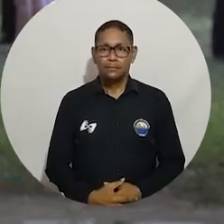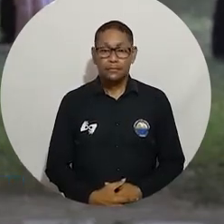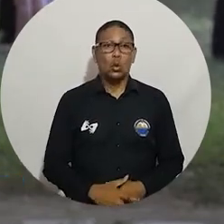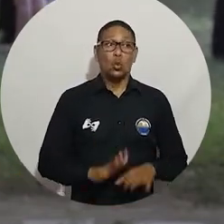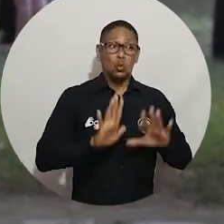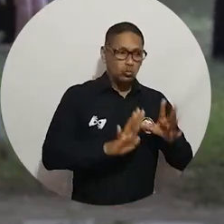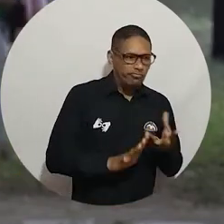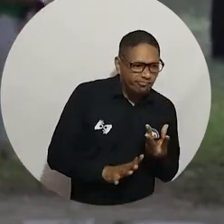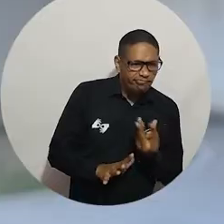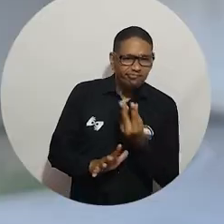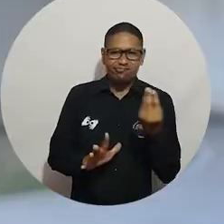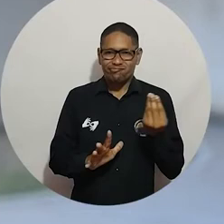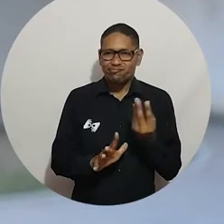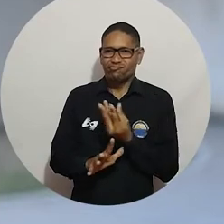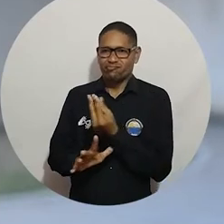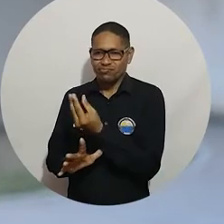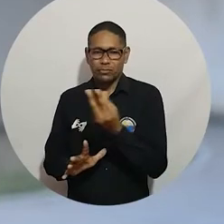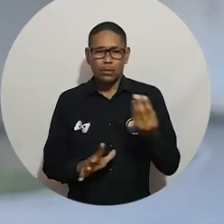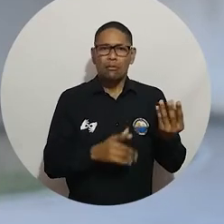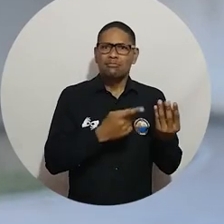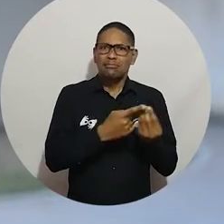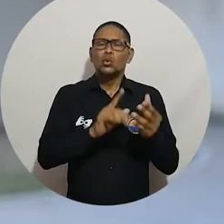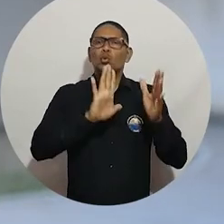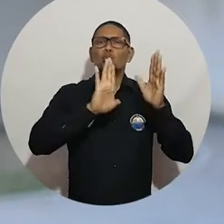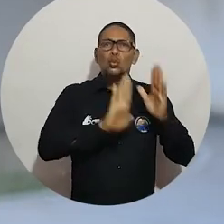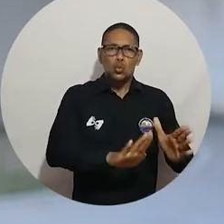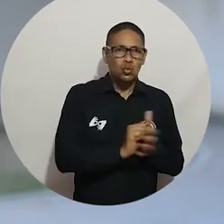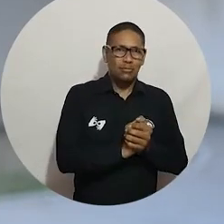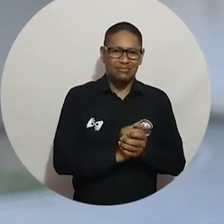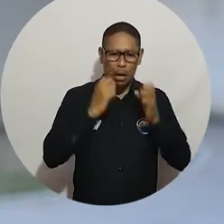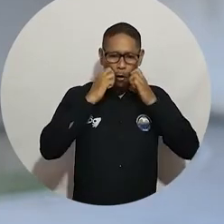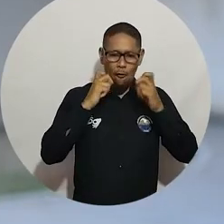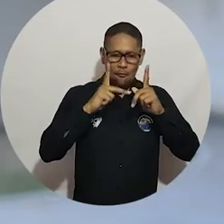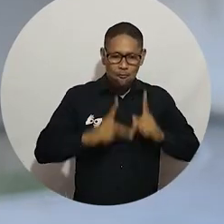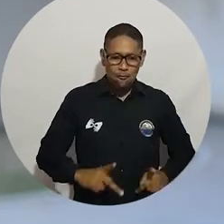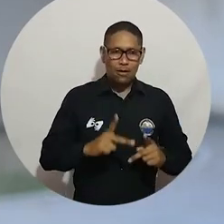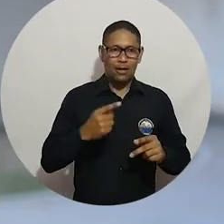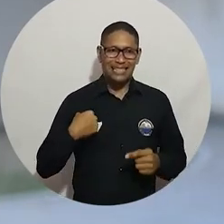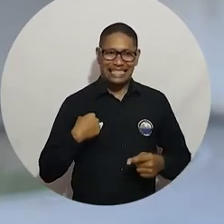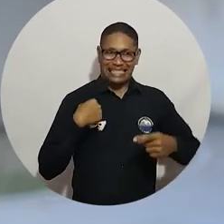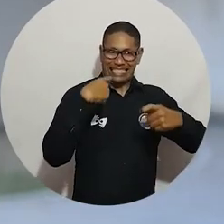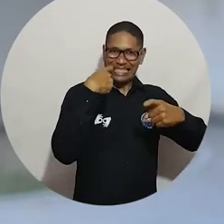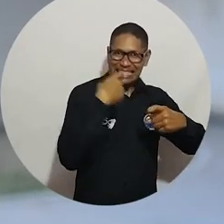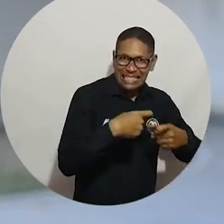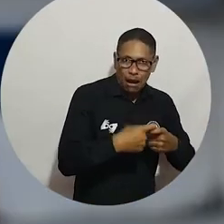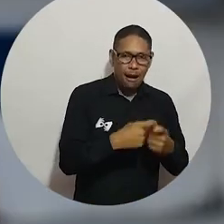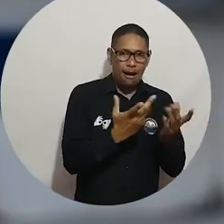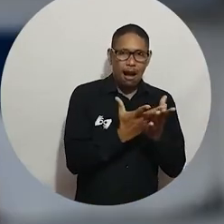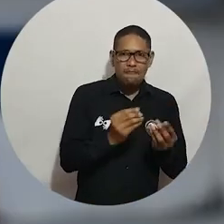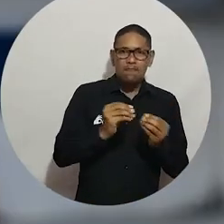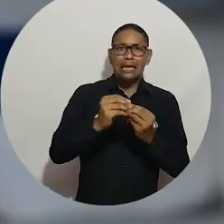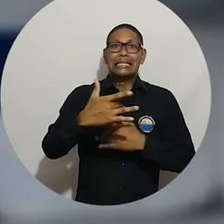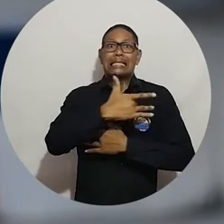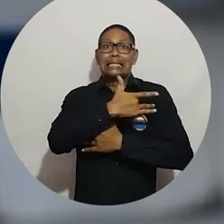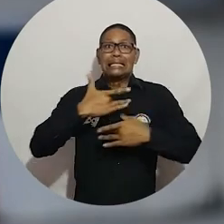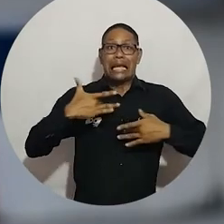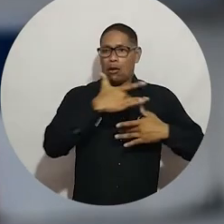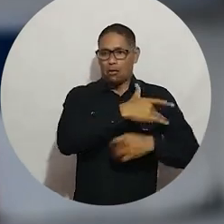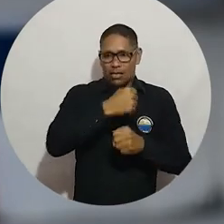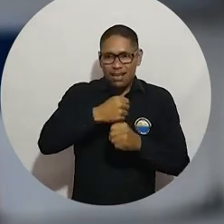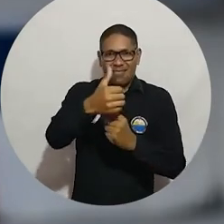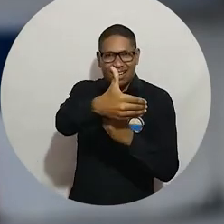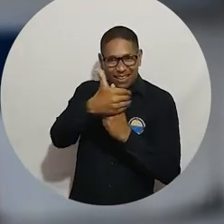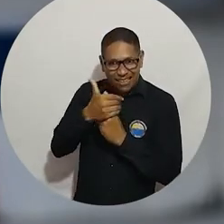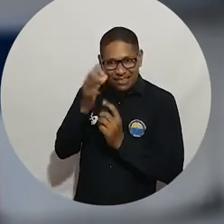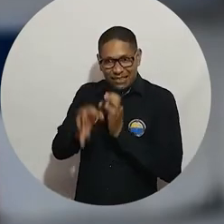profesionales y técnicos laborales. Graduamos gente de fundación, gente de PBI High, gente de los diferentes centros tutoriales y mostramos una educación de buena